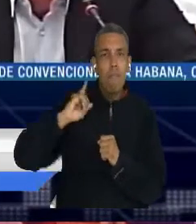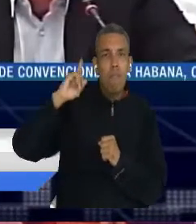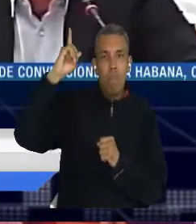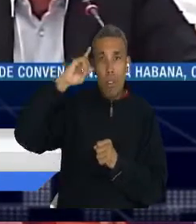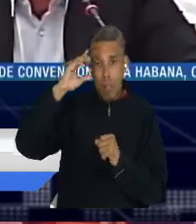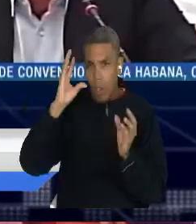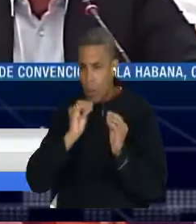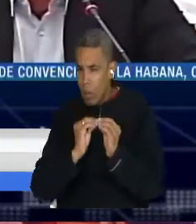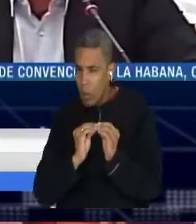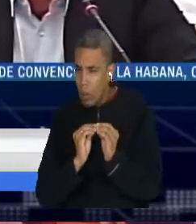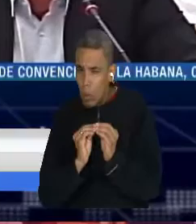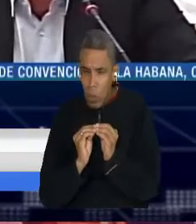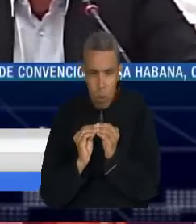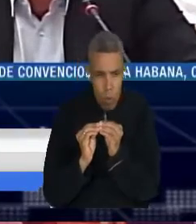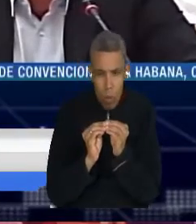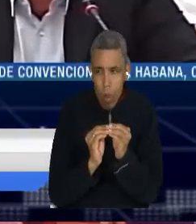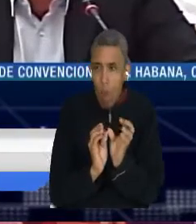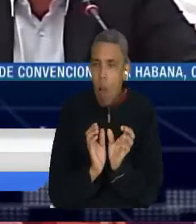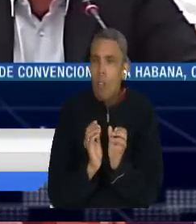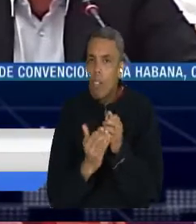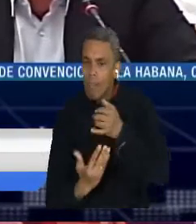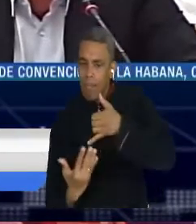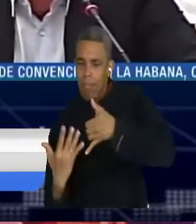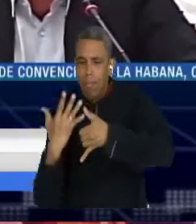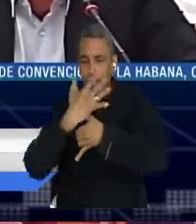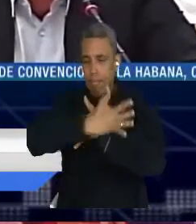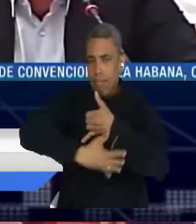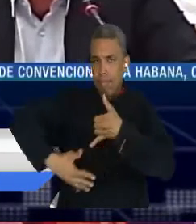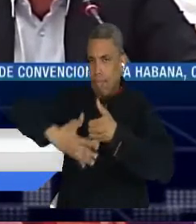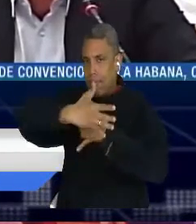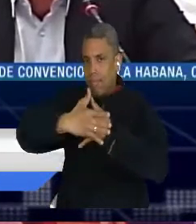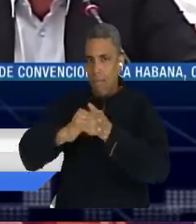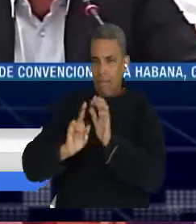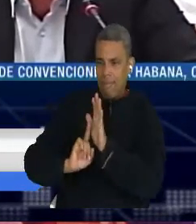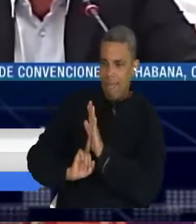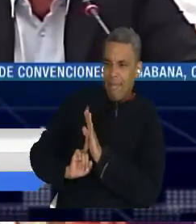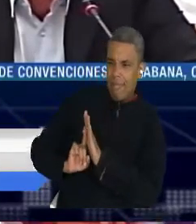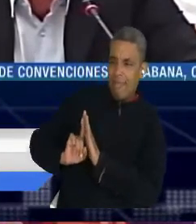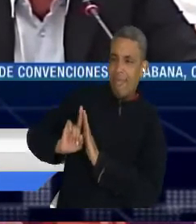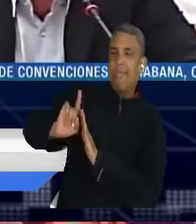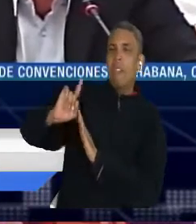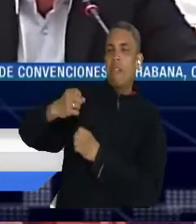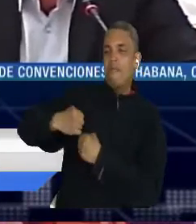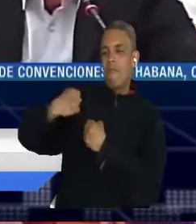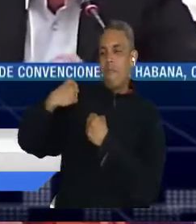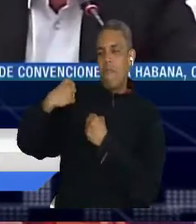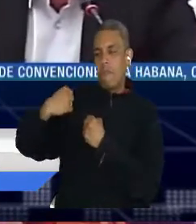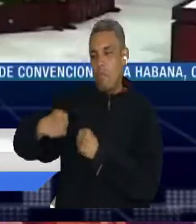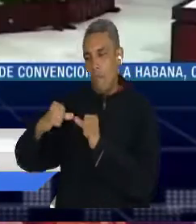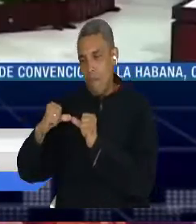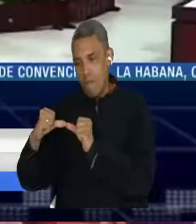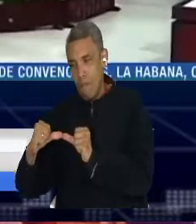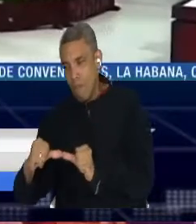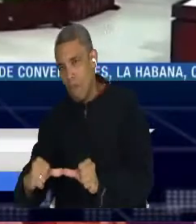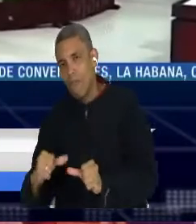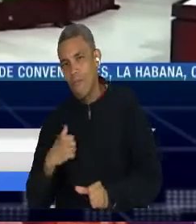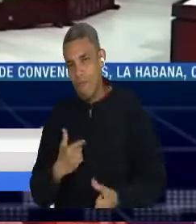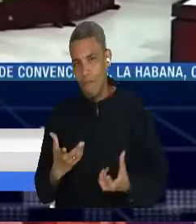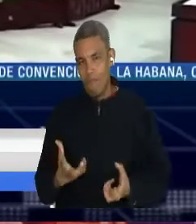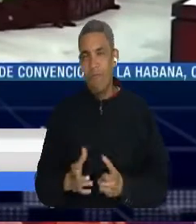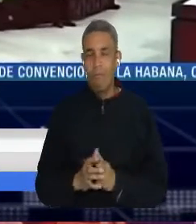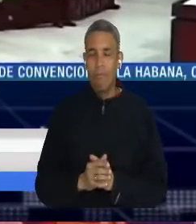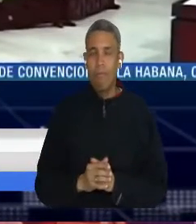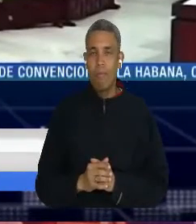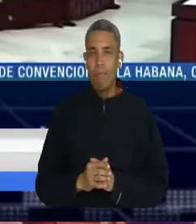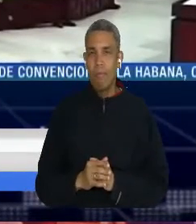unos máximos de desarrollo nacional. Si bien el tercer acuerdo es el fin del conflicto, hoy estamos dando un